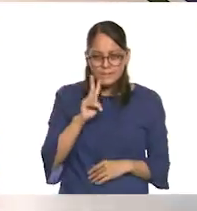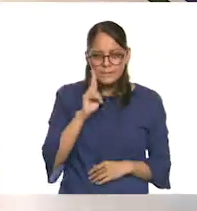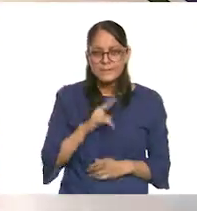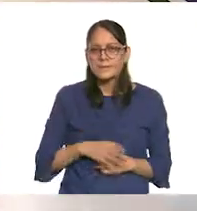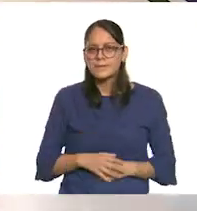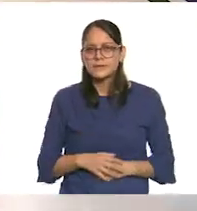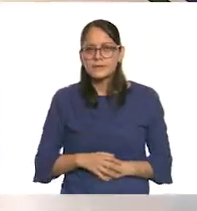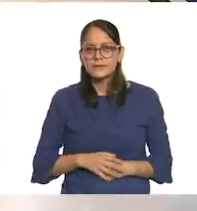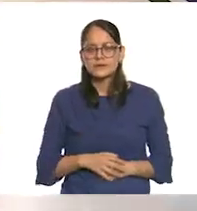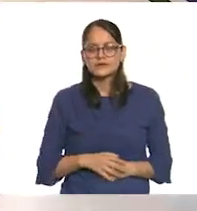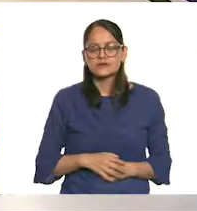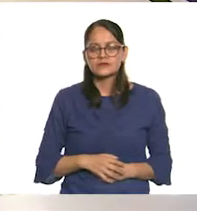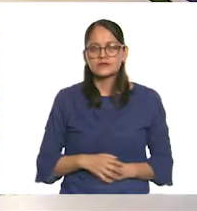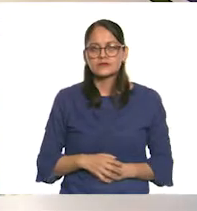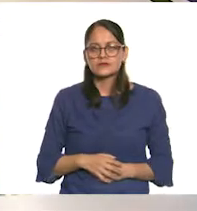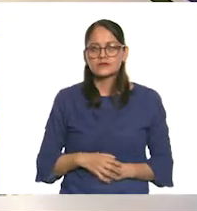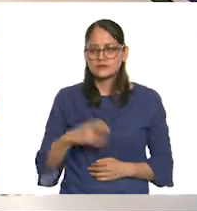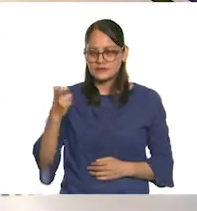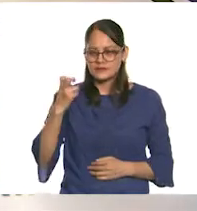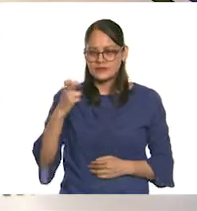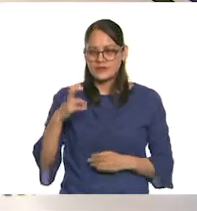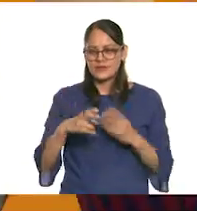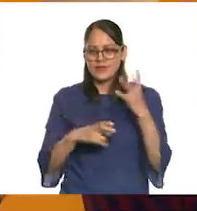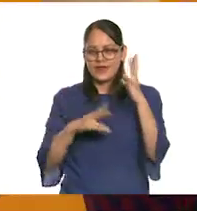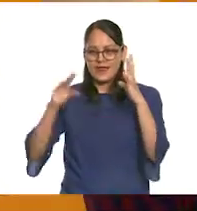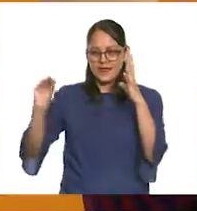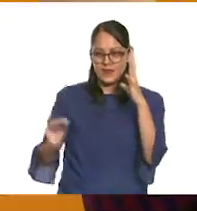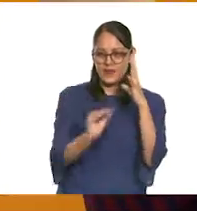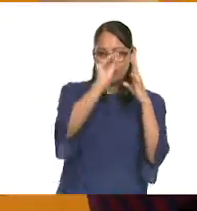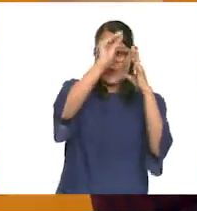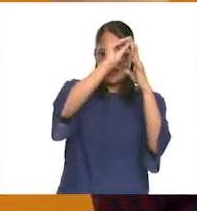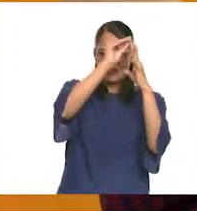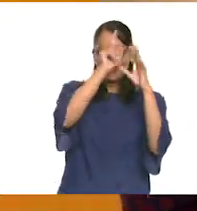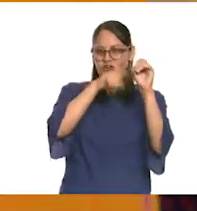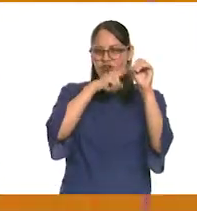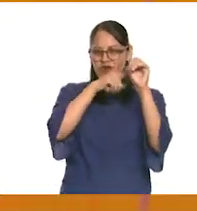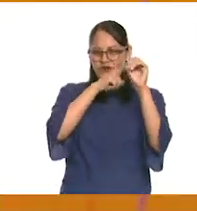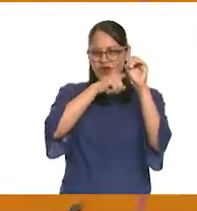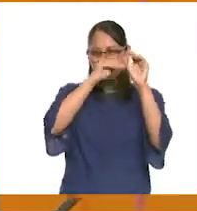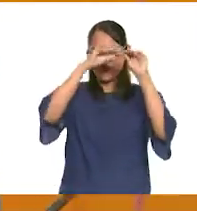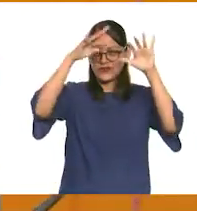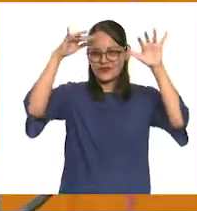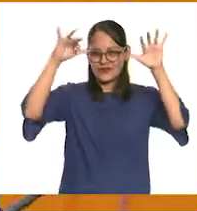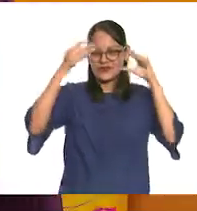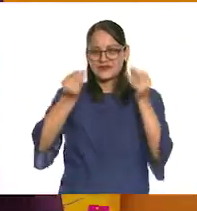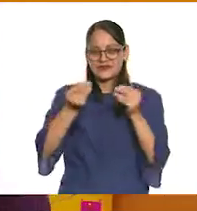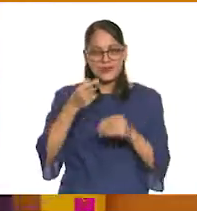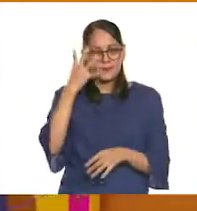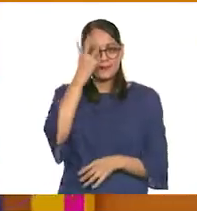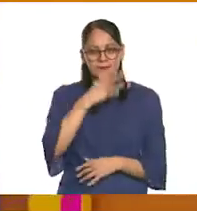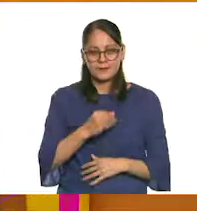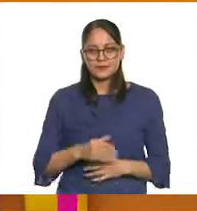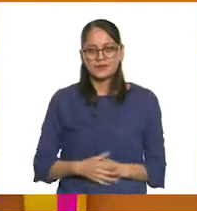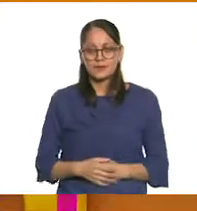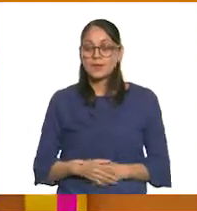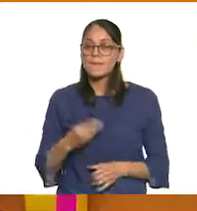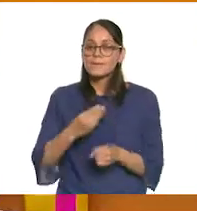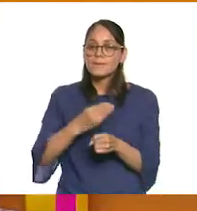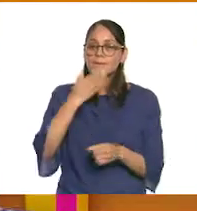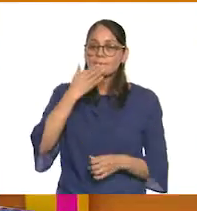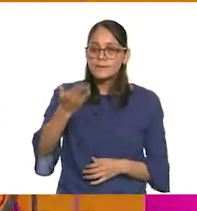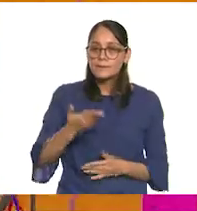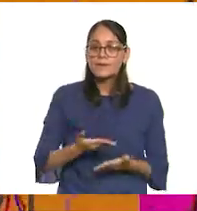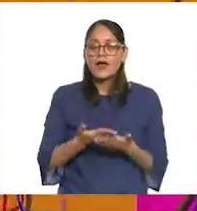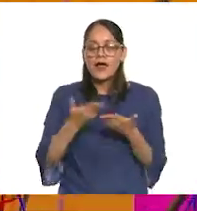este. Este que está muy colorido, aquí arriba. Ándale. Mira qué bonito. Muy bien.